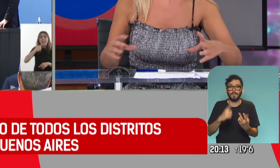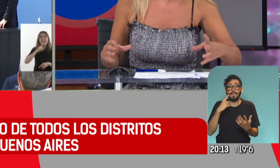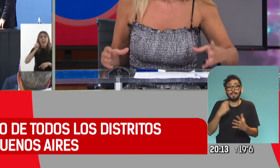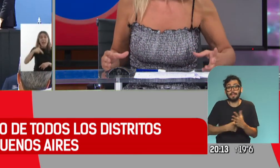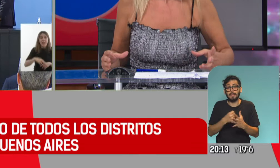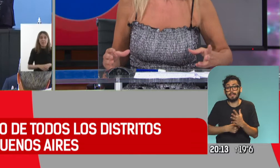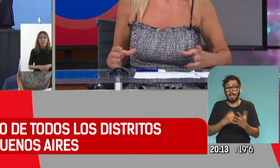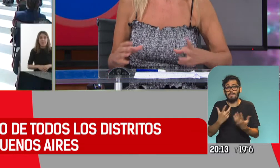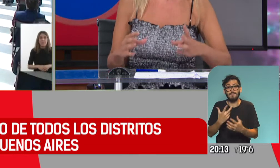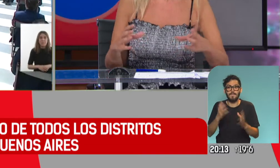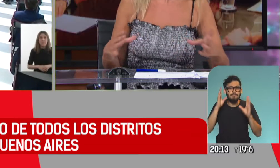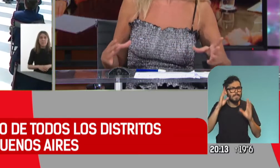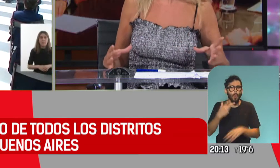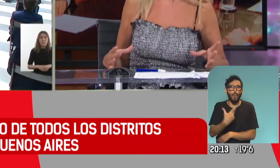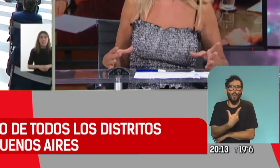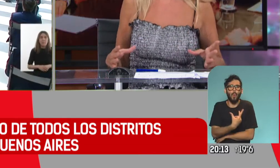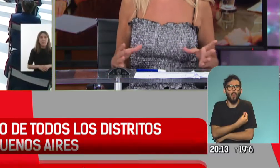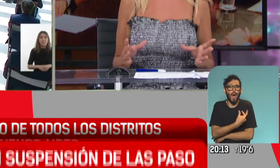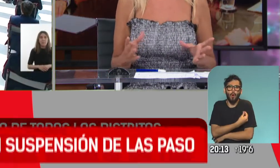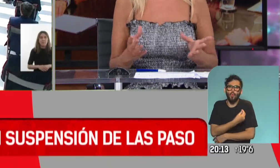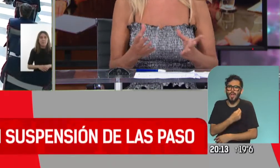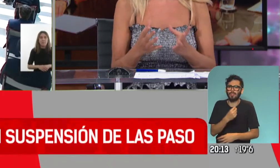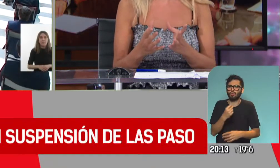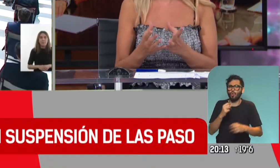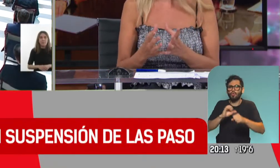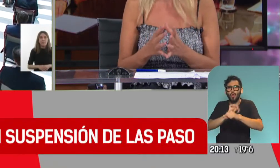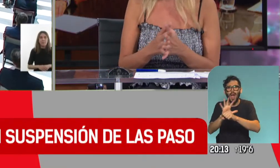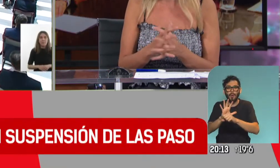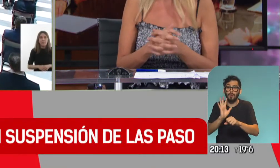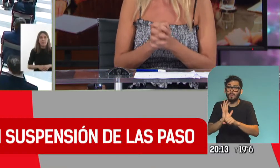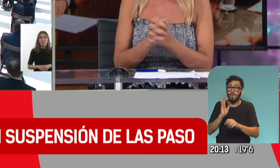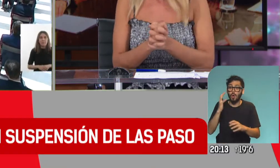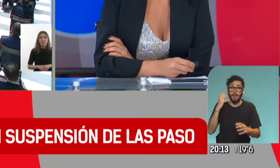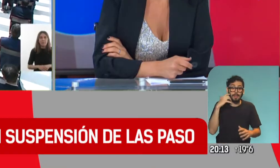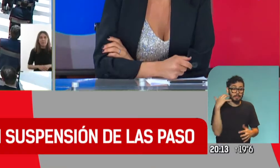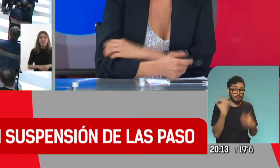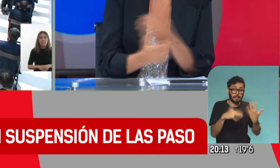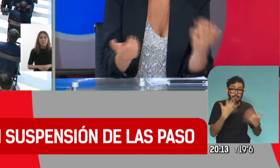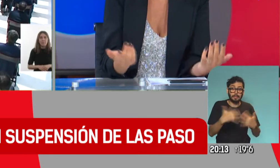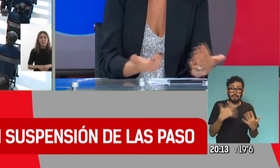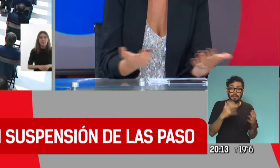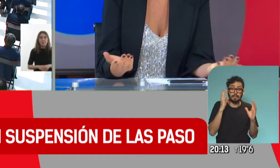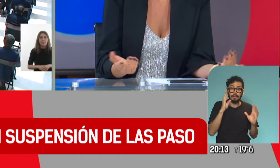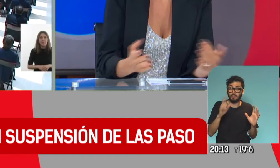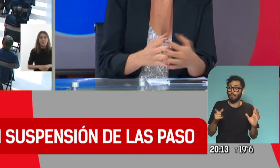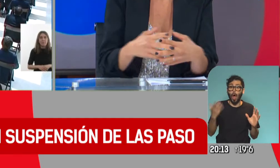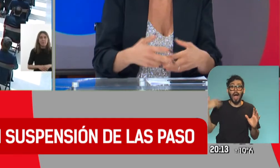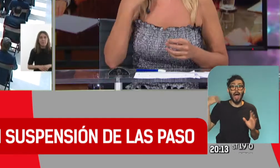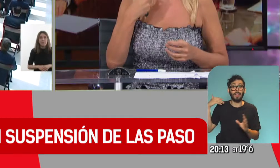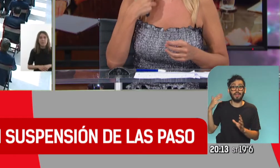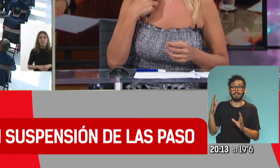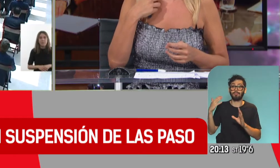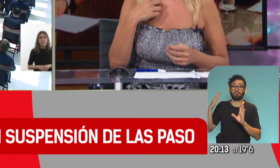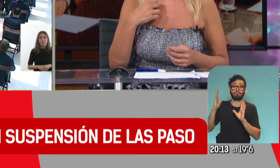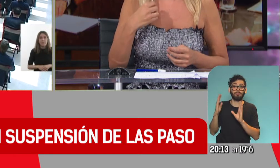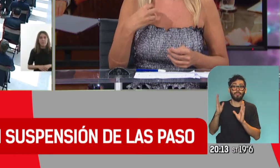organizar lo que va a ser la vacunación, todo el combate contra el coronavirus. Entonces, le plantean... urgente superando a lo que estaba previsto, digamos. Sí, a un